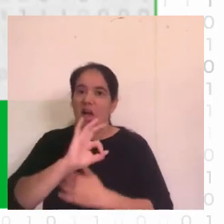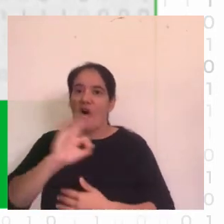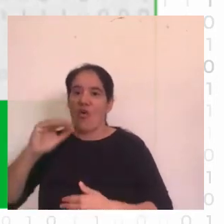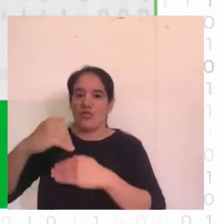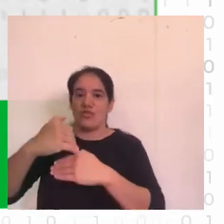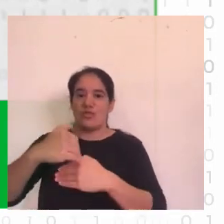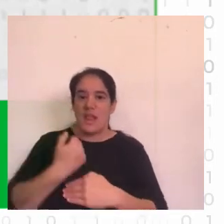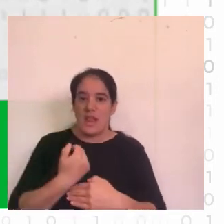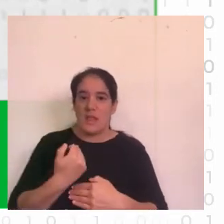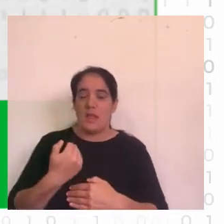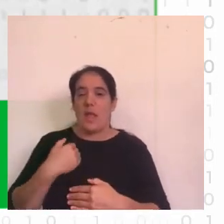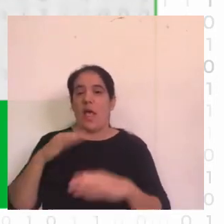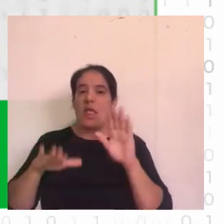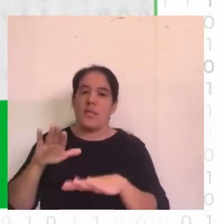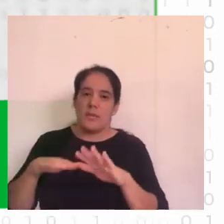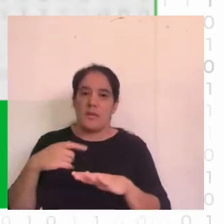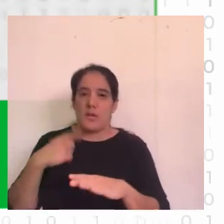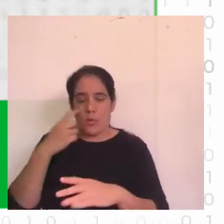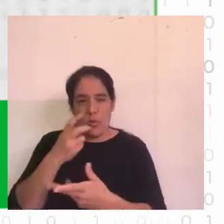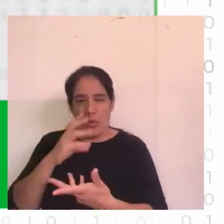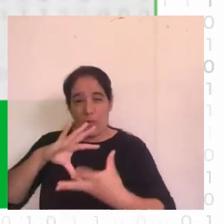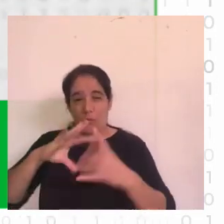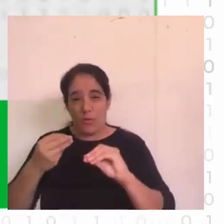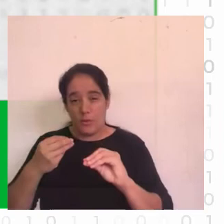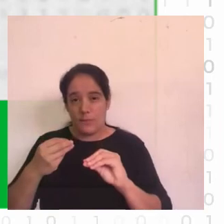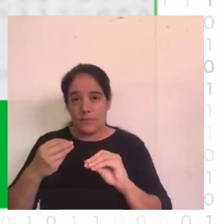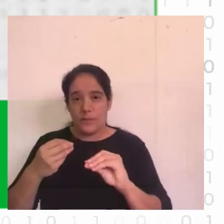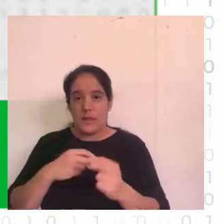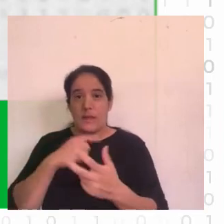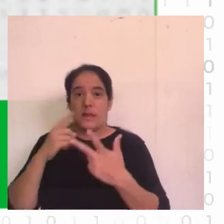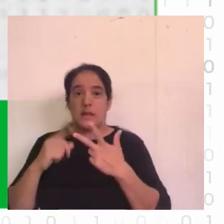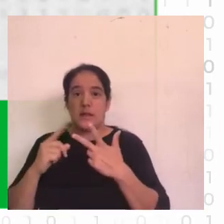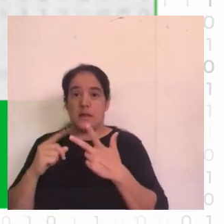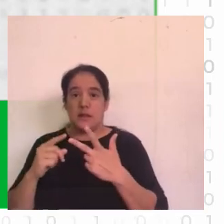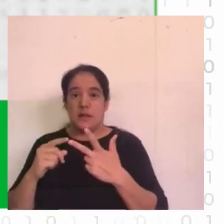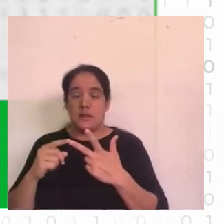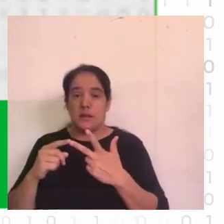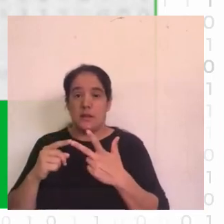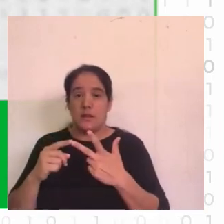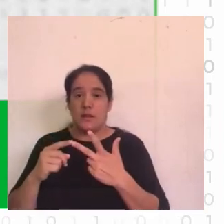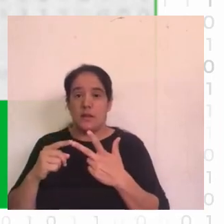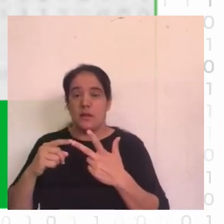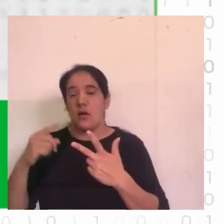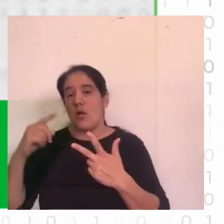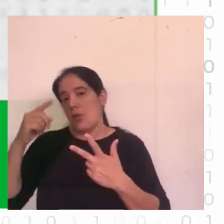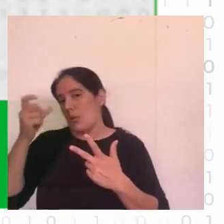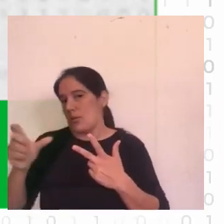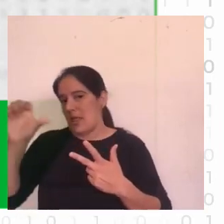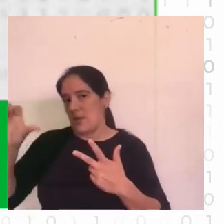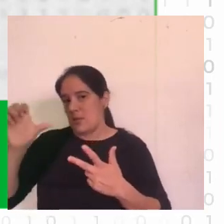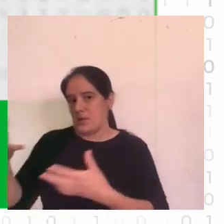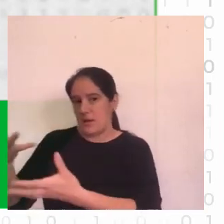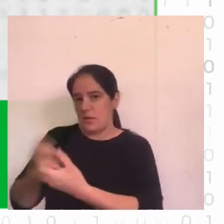utilizamos entonces bueno y la tercera persona era un tech advisor que nos estuvo apoyando en este proceso